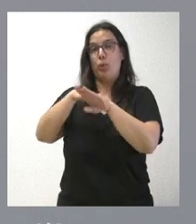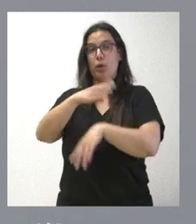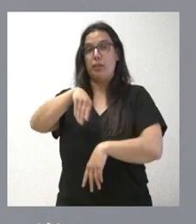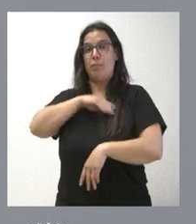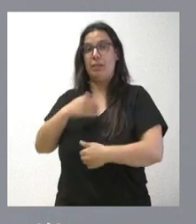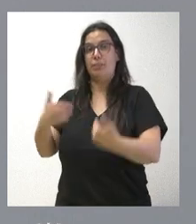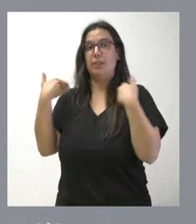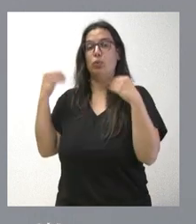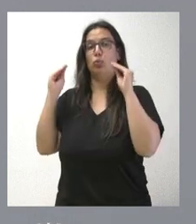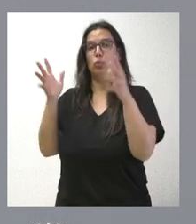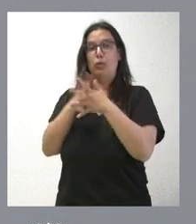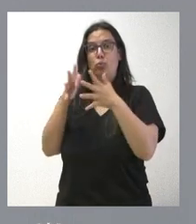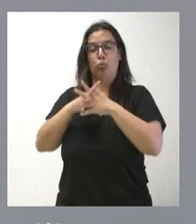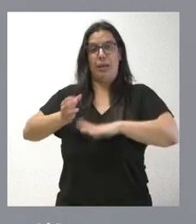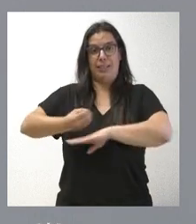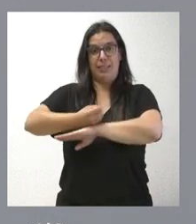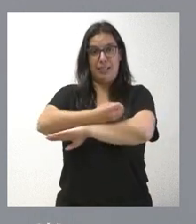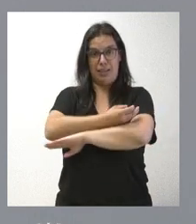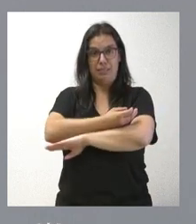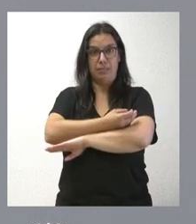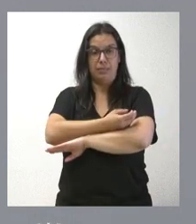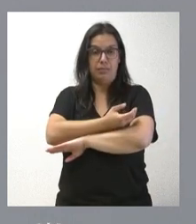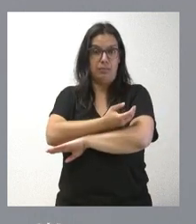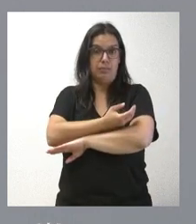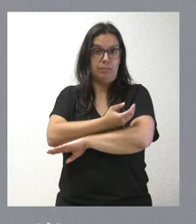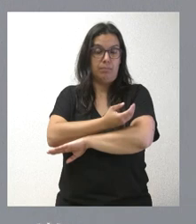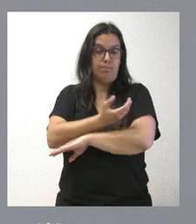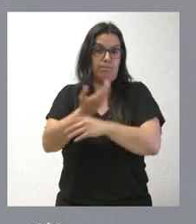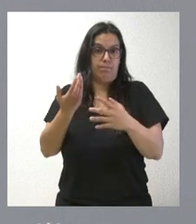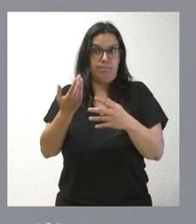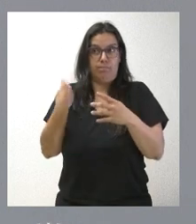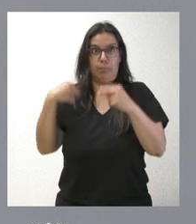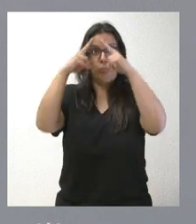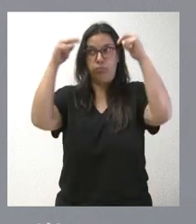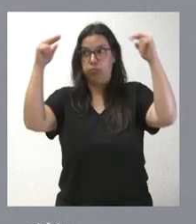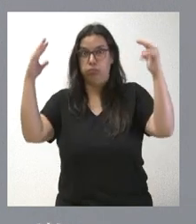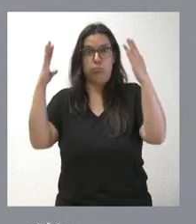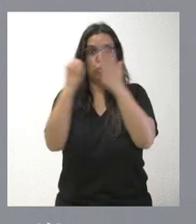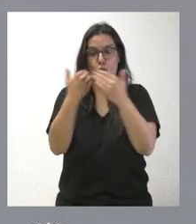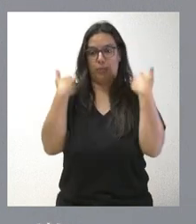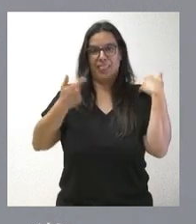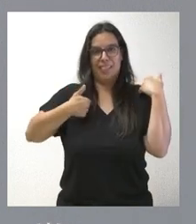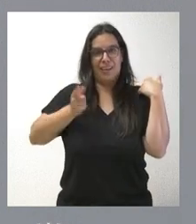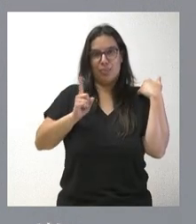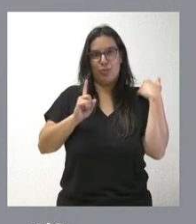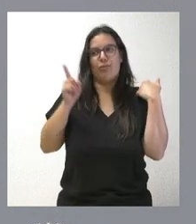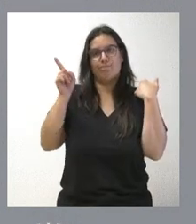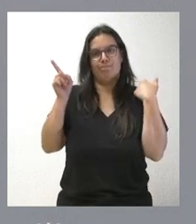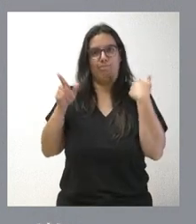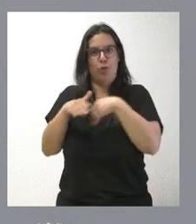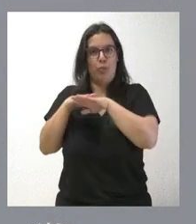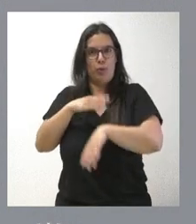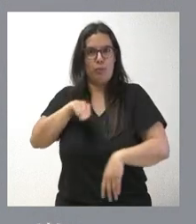lo es el tema de la infraestructura del ferrocarril y la infraestructura ferroviaria, que no es competencia de la Junta de Castilla y León. Nosotros sí que,